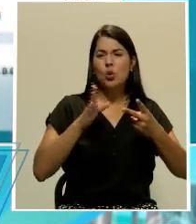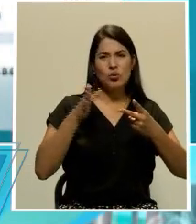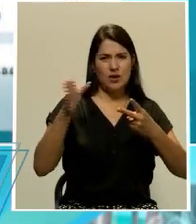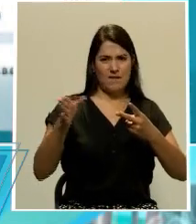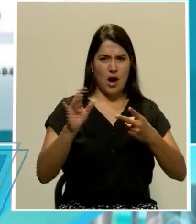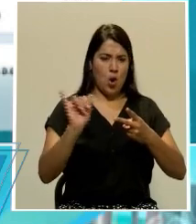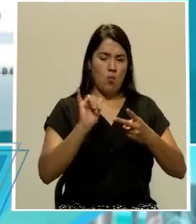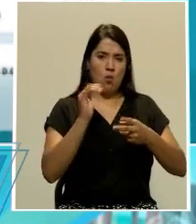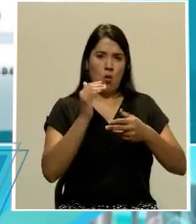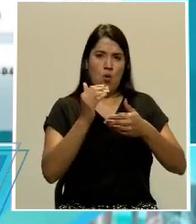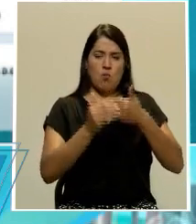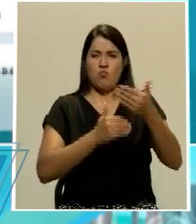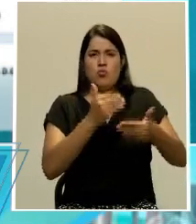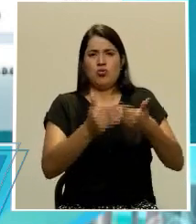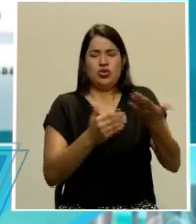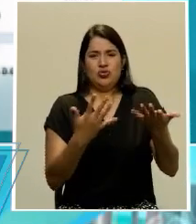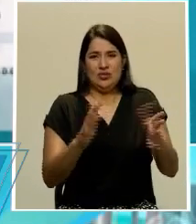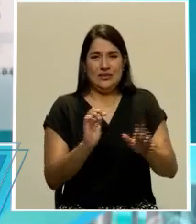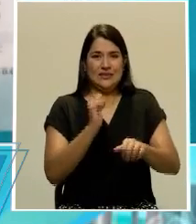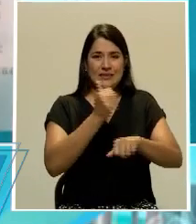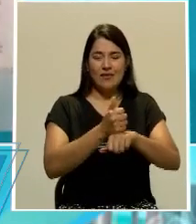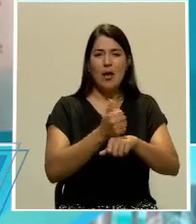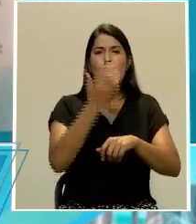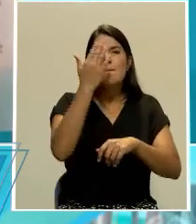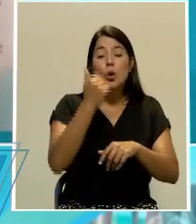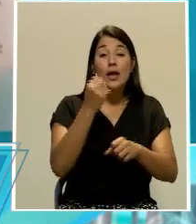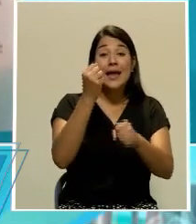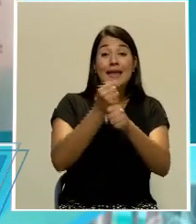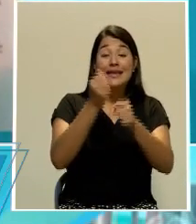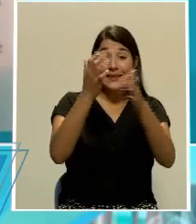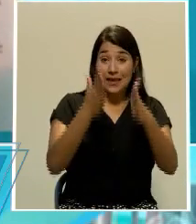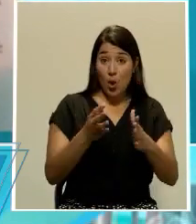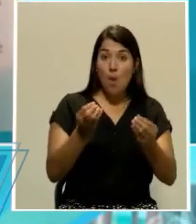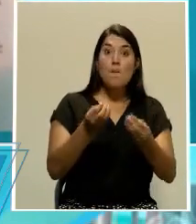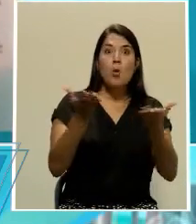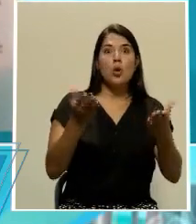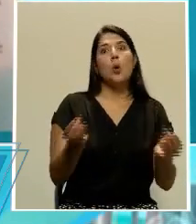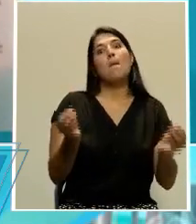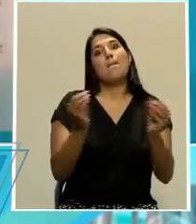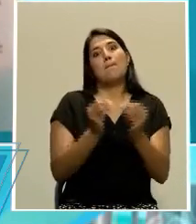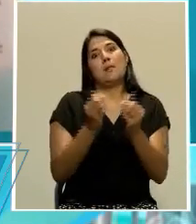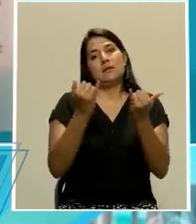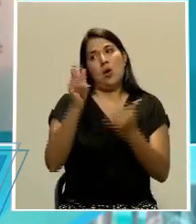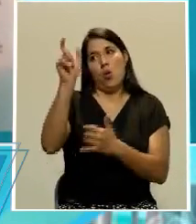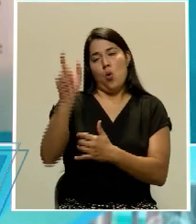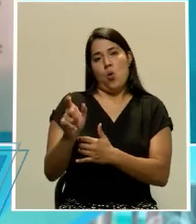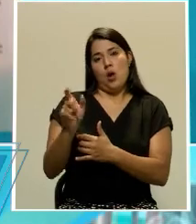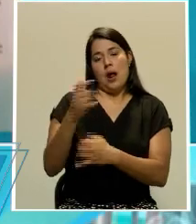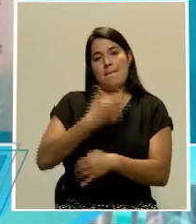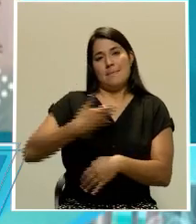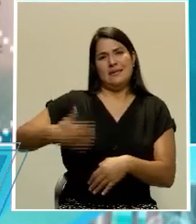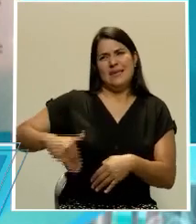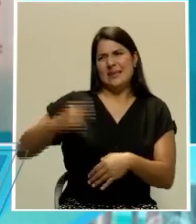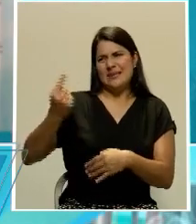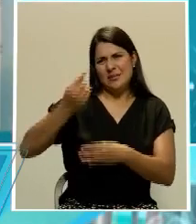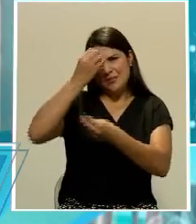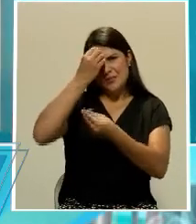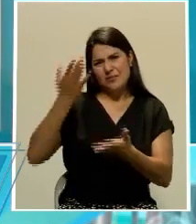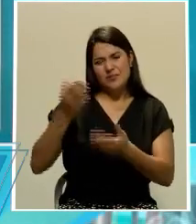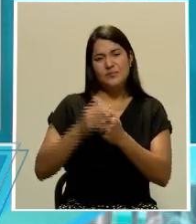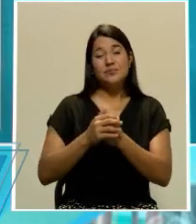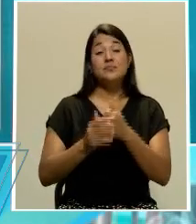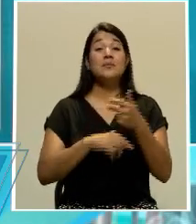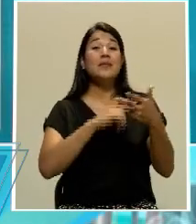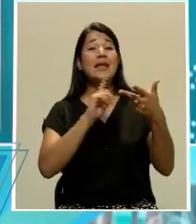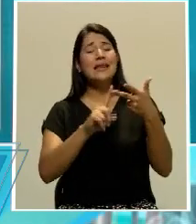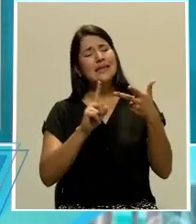protocolo, porque normalmente los funcionarios públicos, y en este caso, Máxima, el presidente, lo informa por lo general. Y el tercer